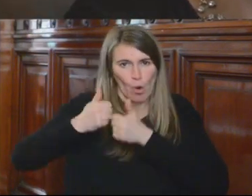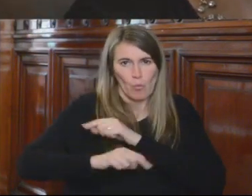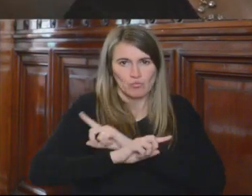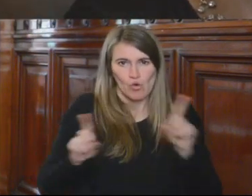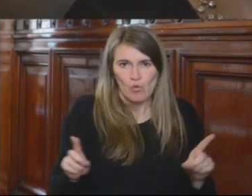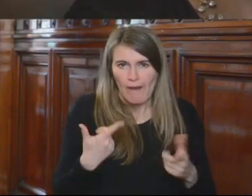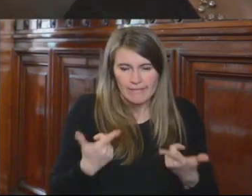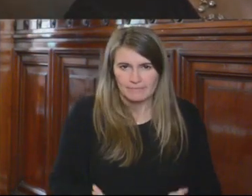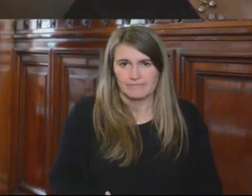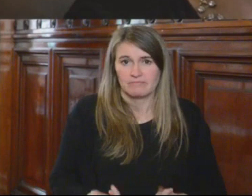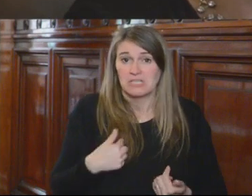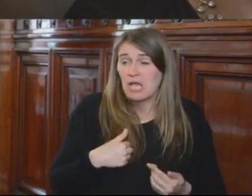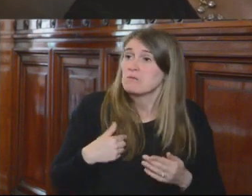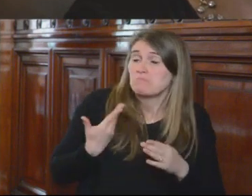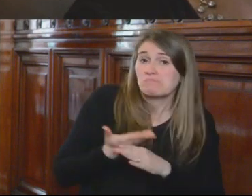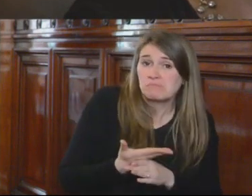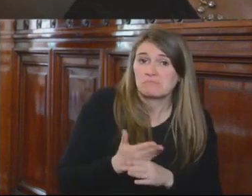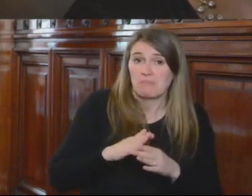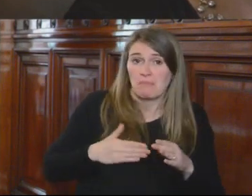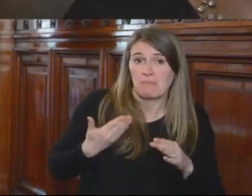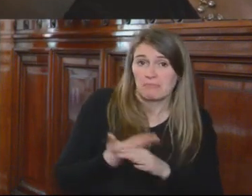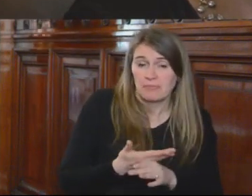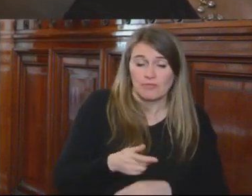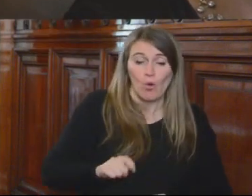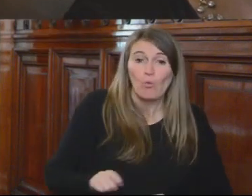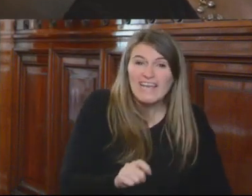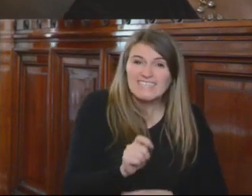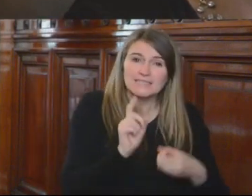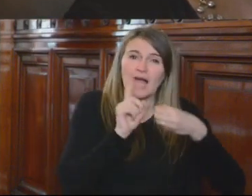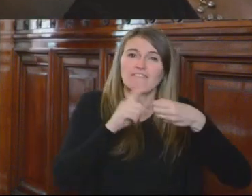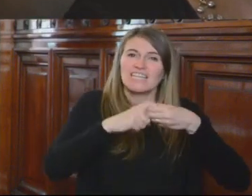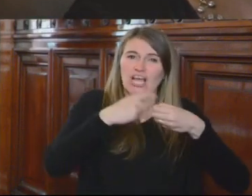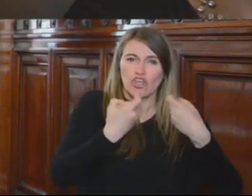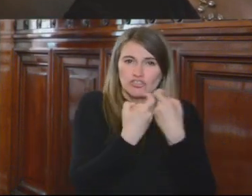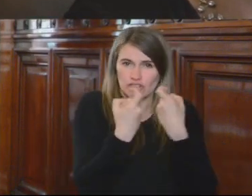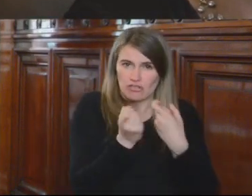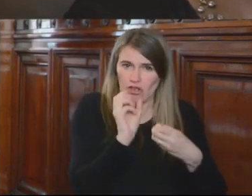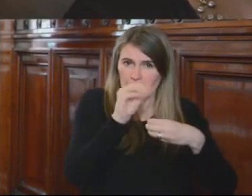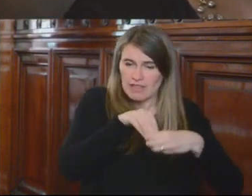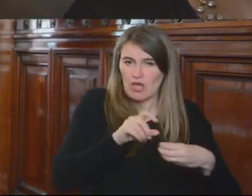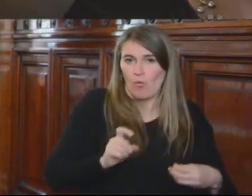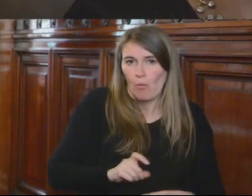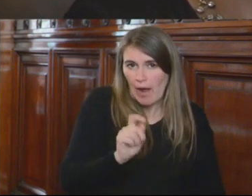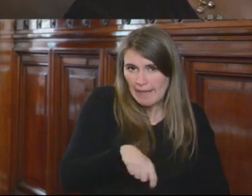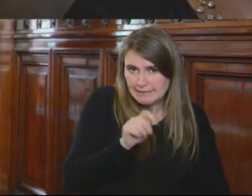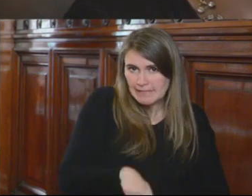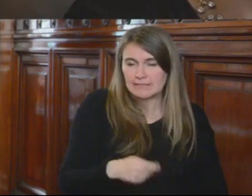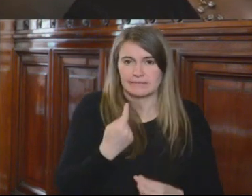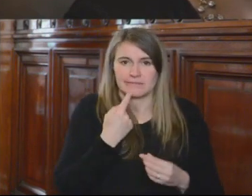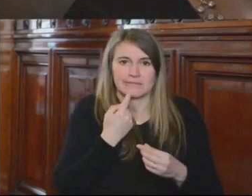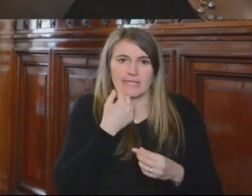los esfuerzos de la MABOL y de jueces afiliados a la misma para cuestionar esas decisiones en el ámbito